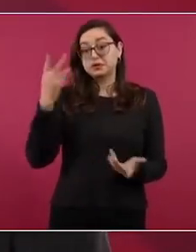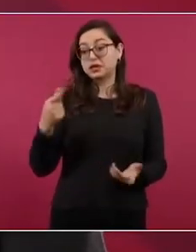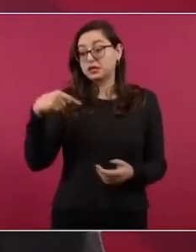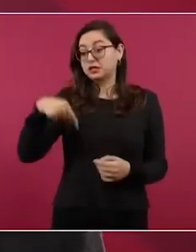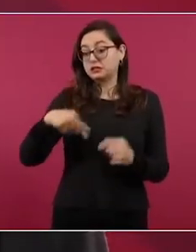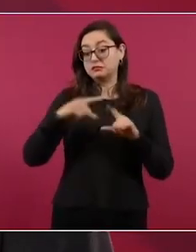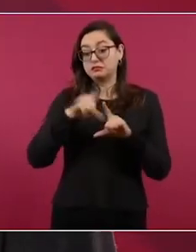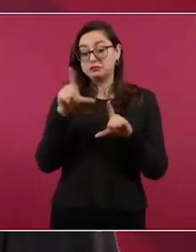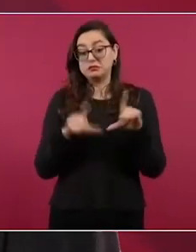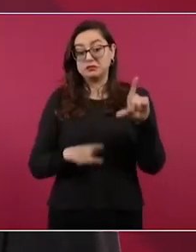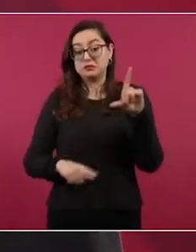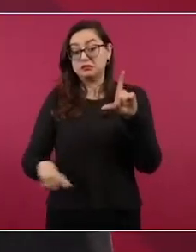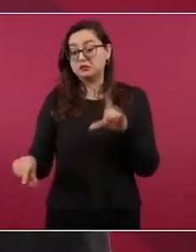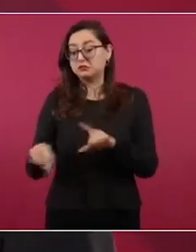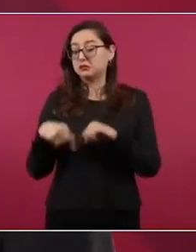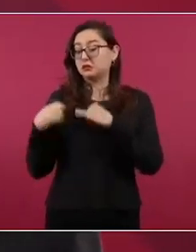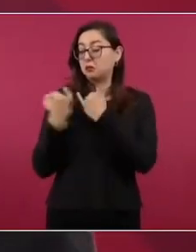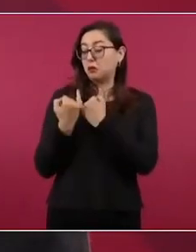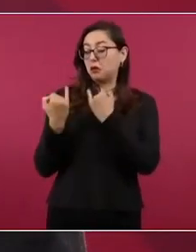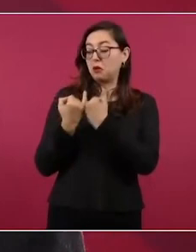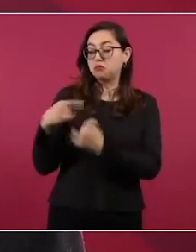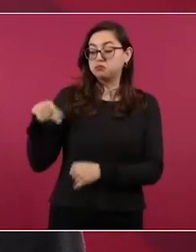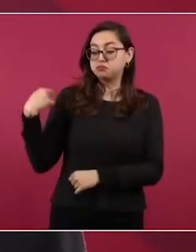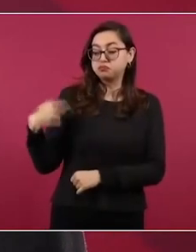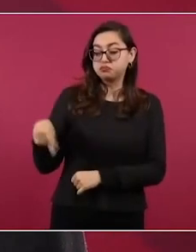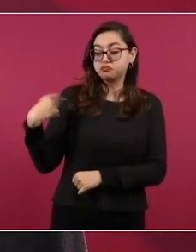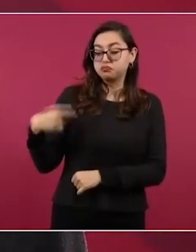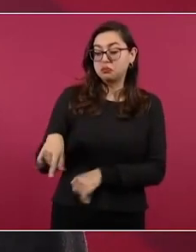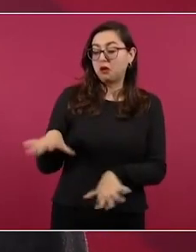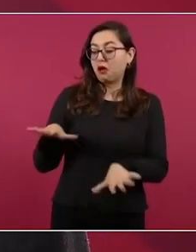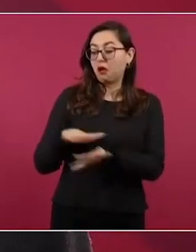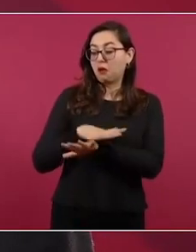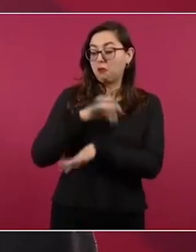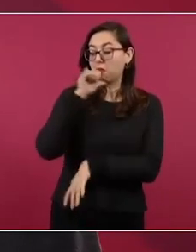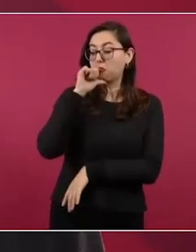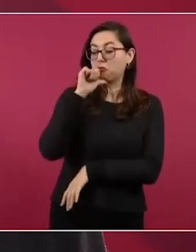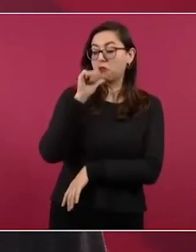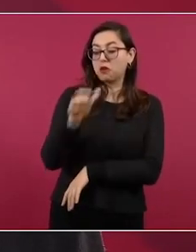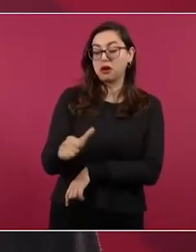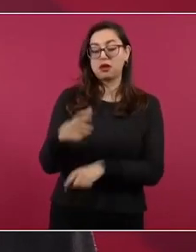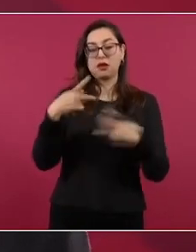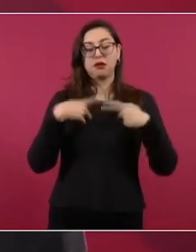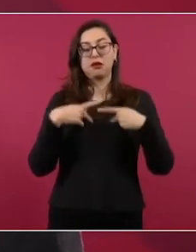cambiado y que el pueblo no